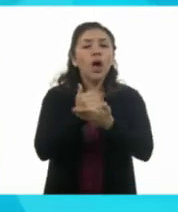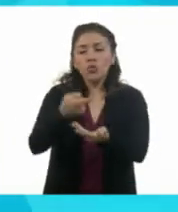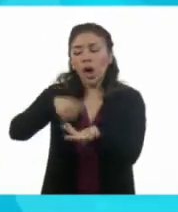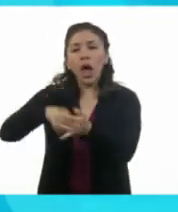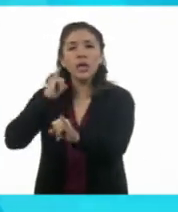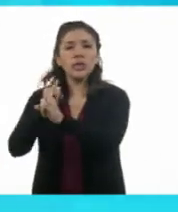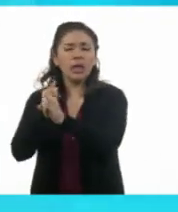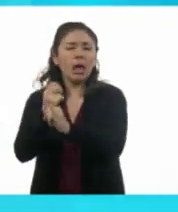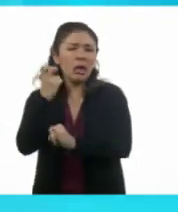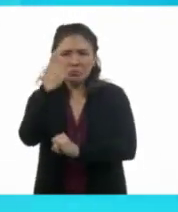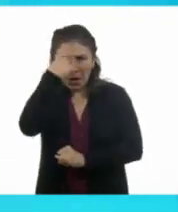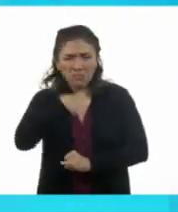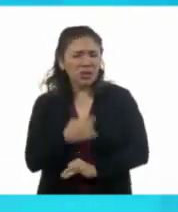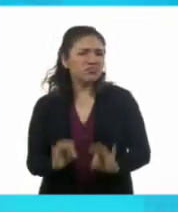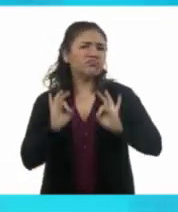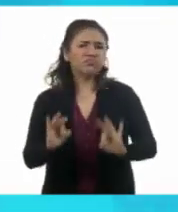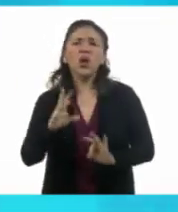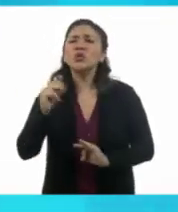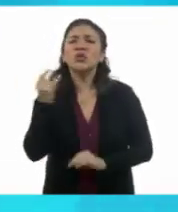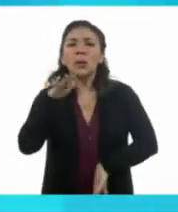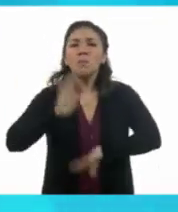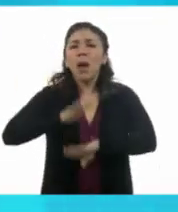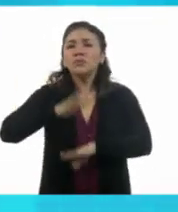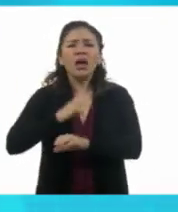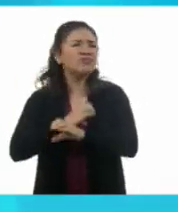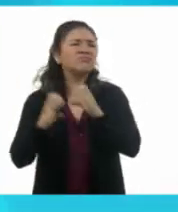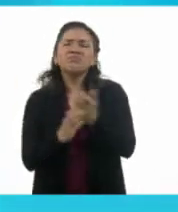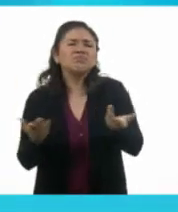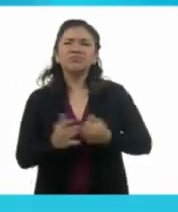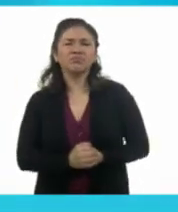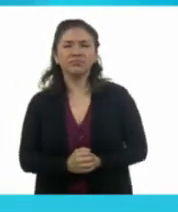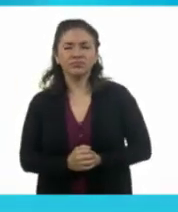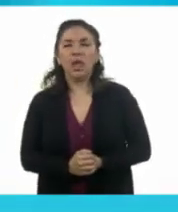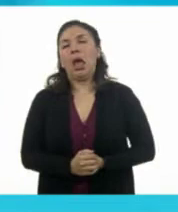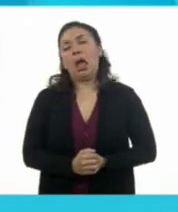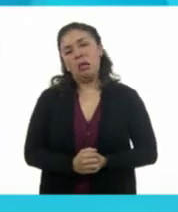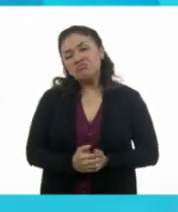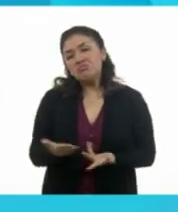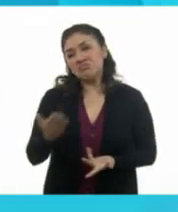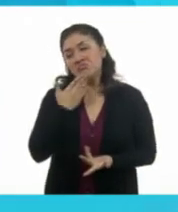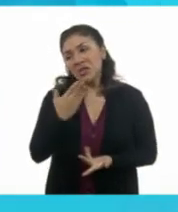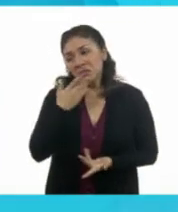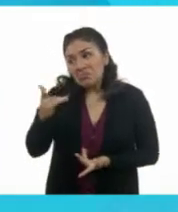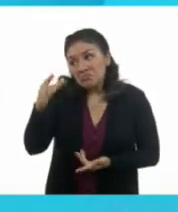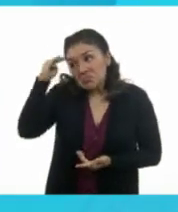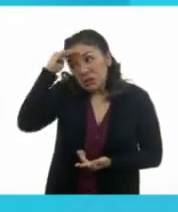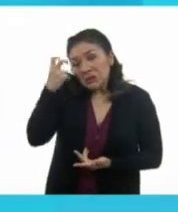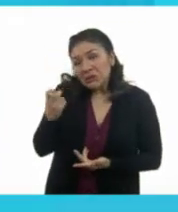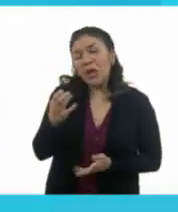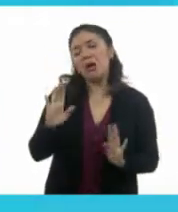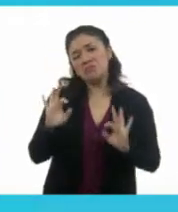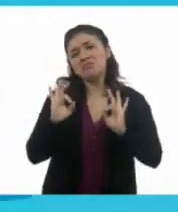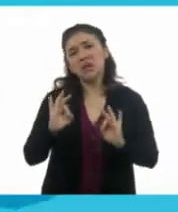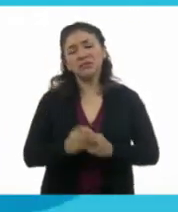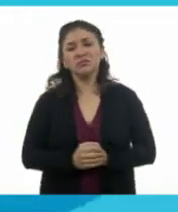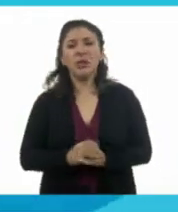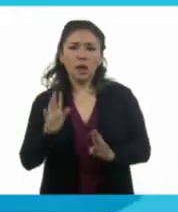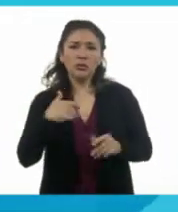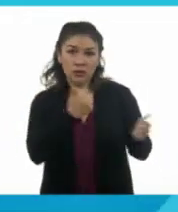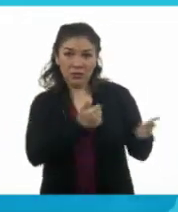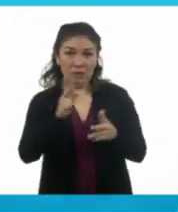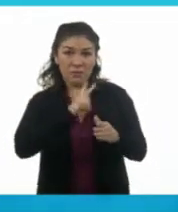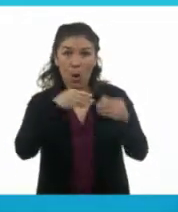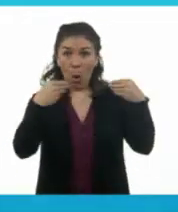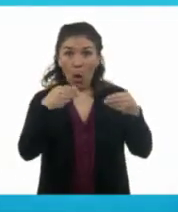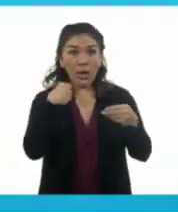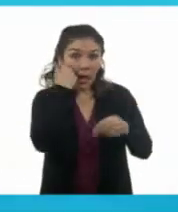Y eso es suficiente. No necesito nada más. Bueno, si tú lo dices. Bueno, voy a llevarle mi hoja a